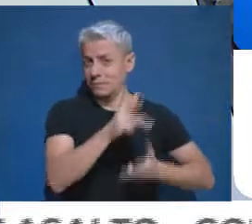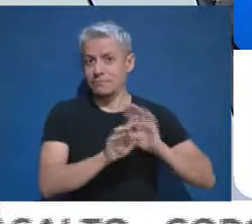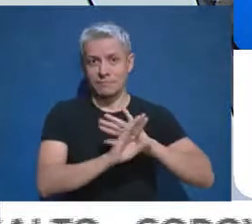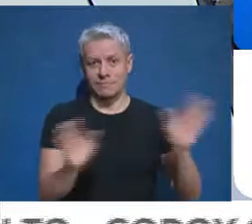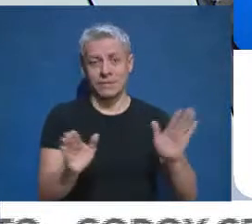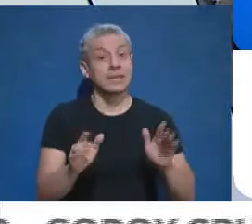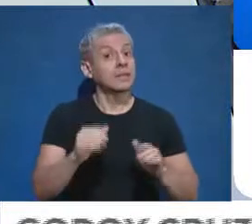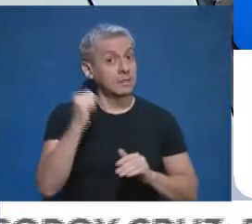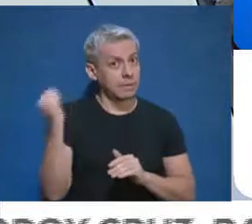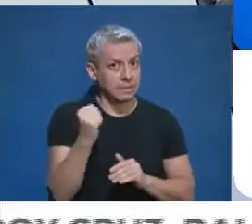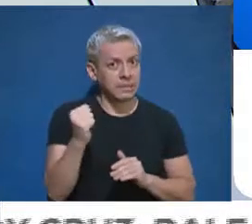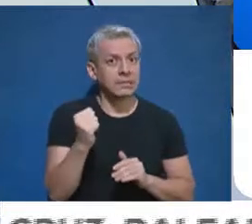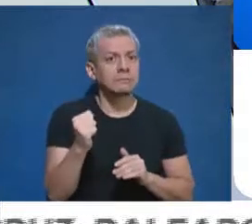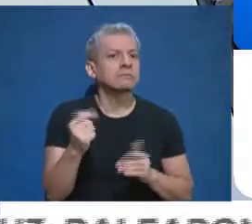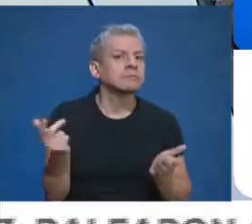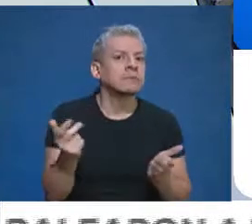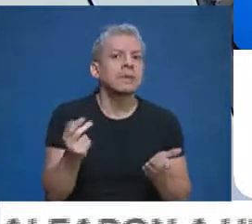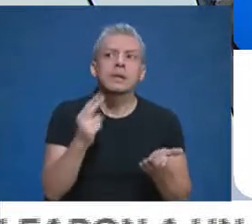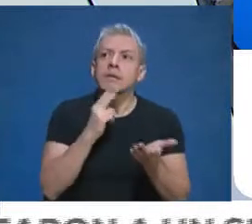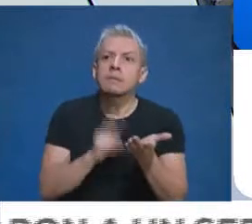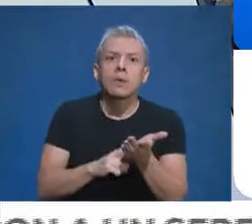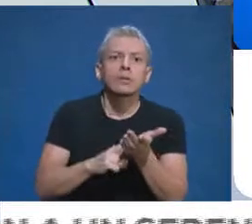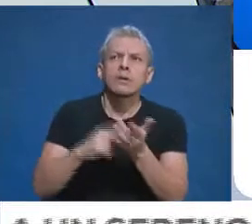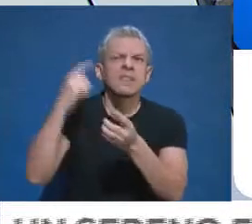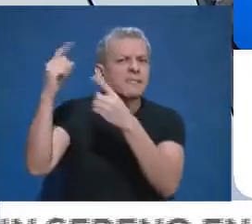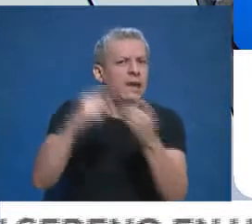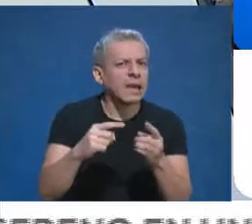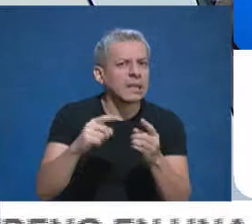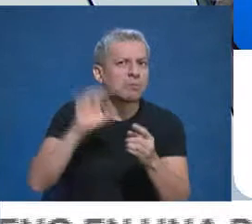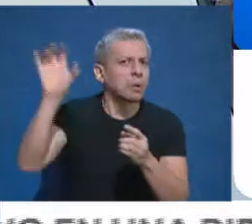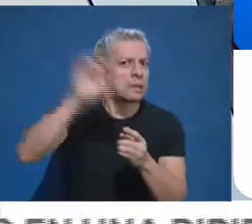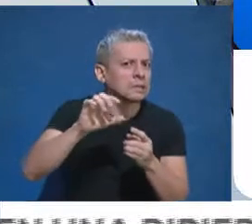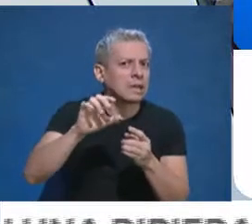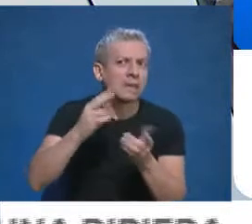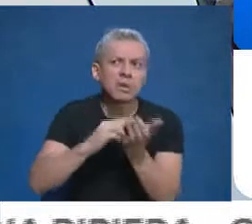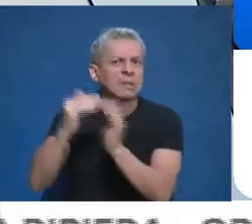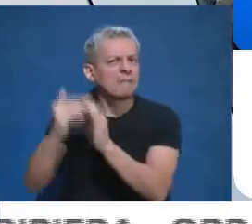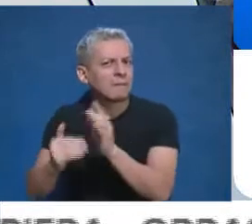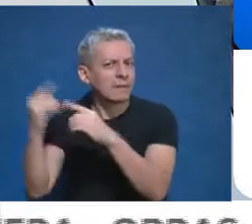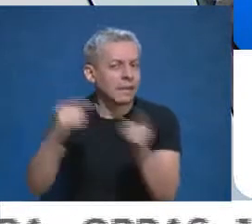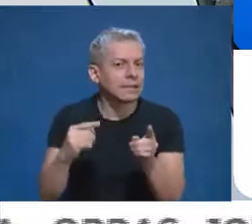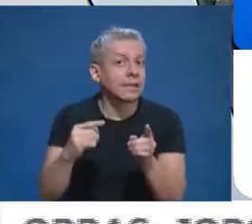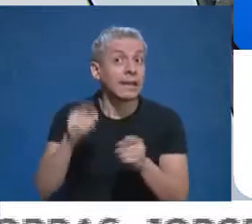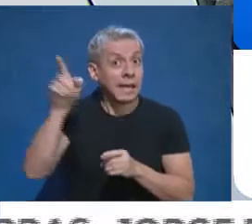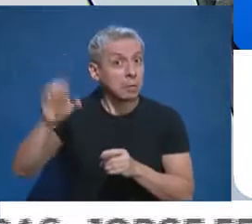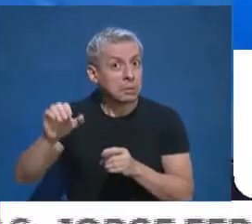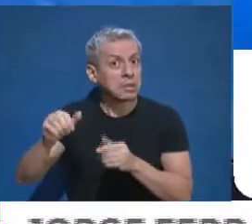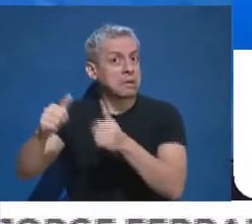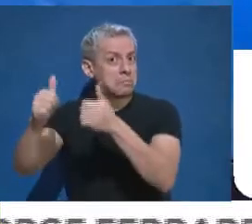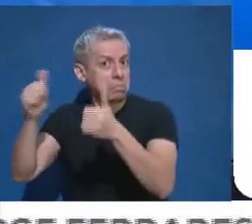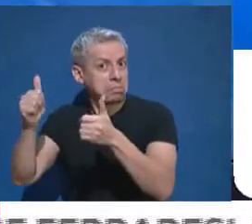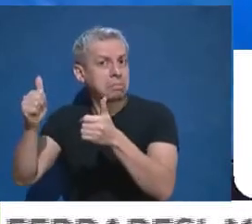cualquier diferimiento impositivo que se le pueda dar a alguna provincia vecina de otra. Esa provincia a la cual obtiene este tipo de